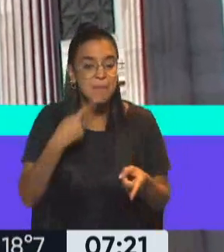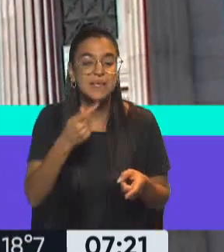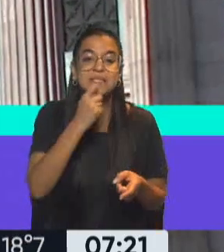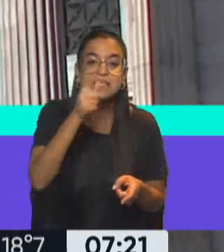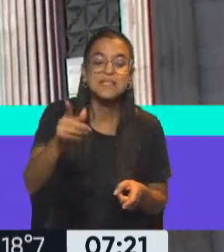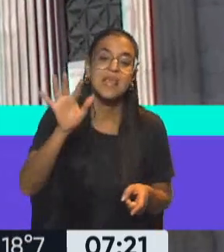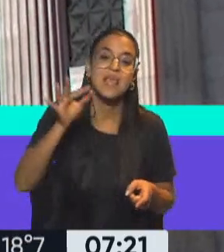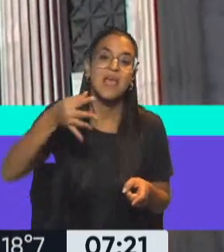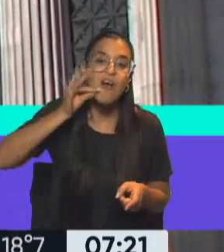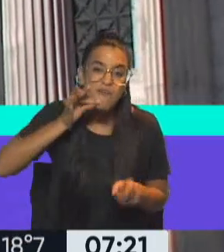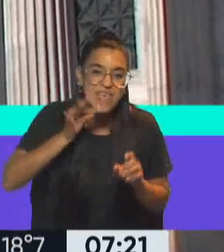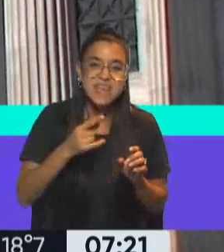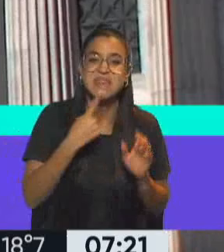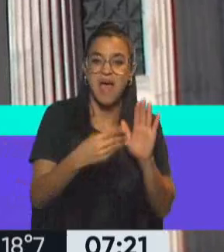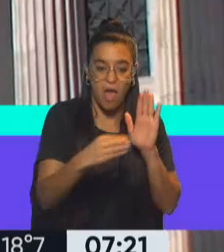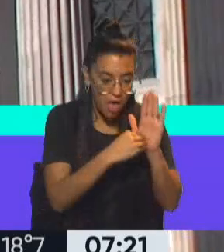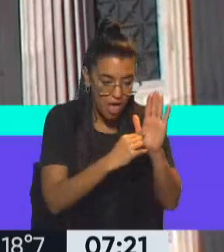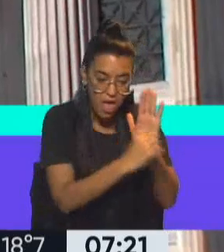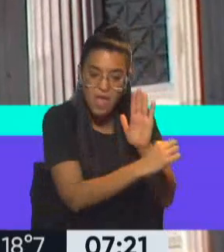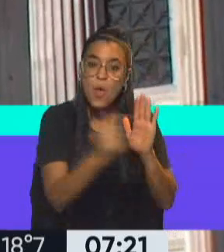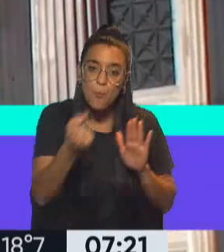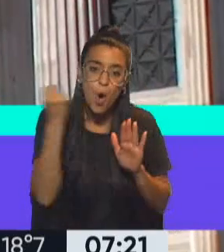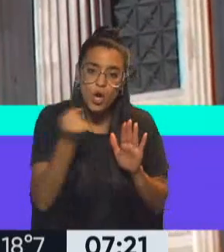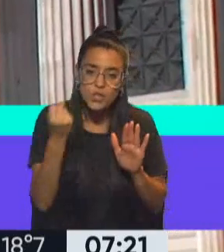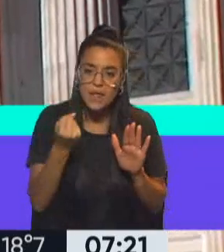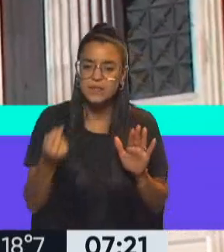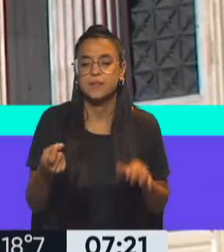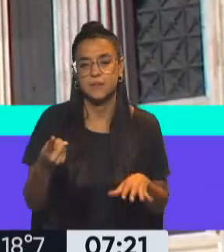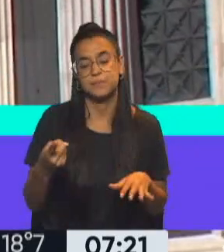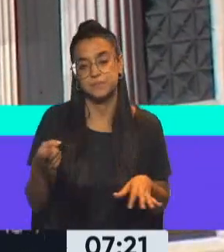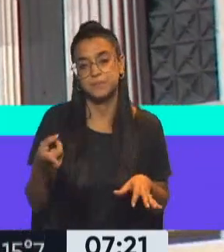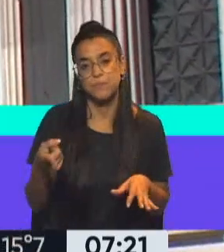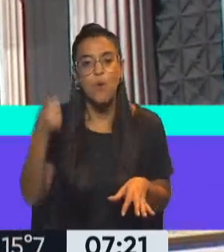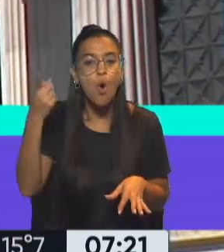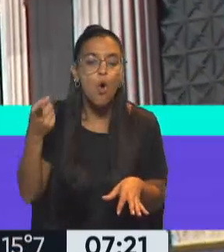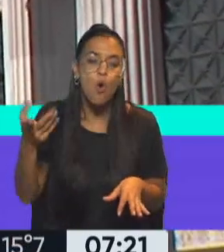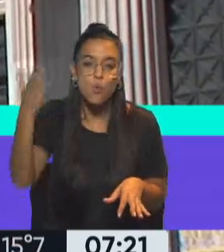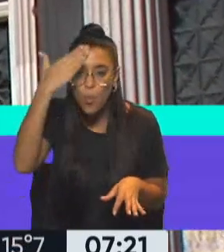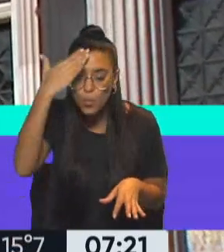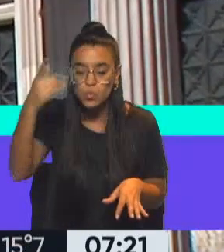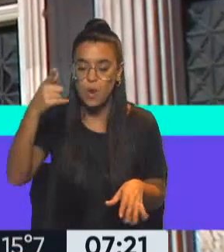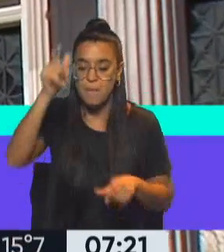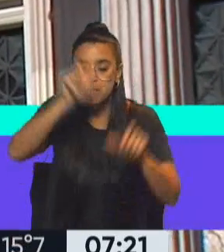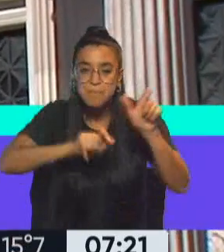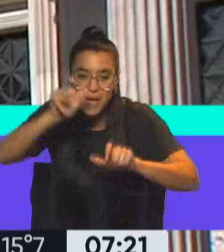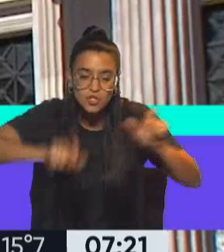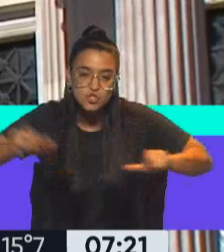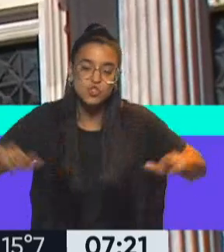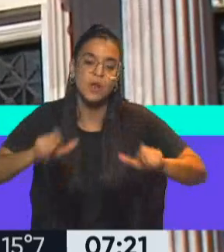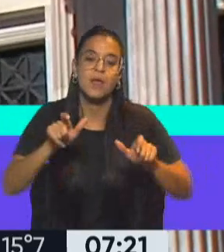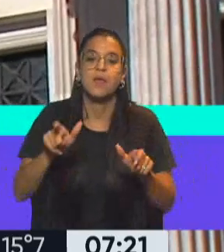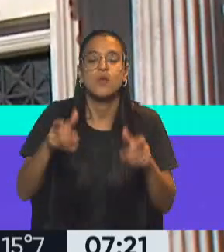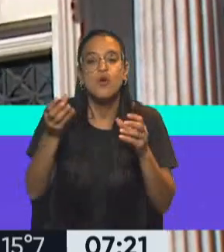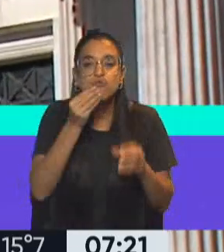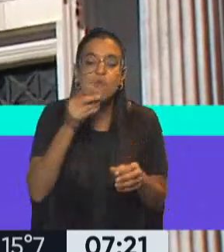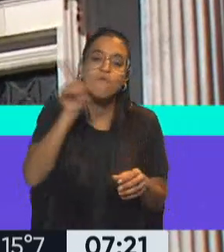tiene cafeína, es muy importante, decíamos, poder instalar esta cultura a la gente que empiece a comer